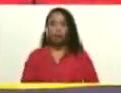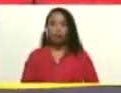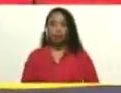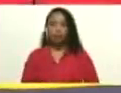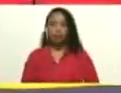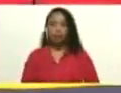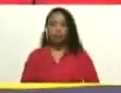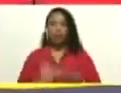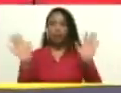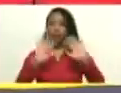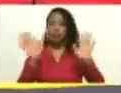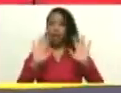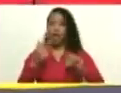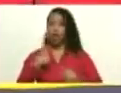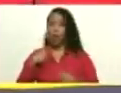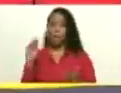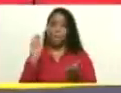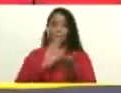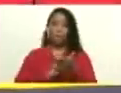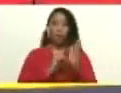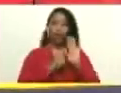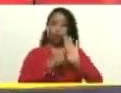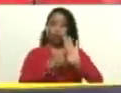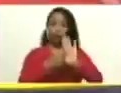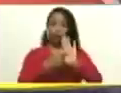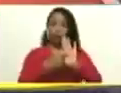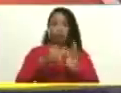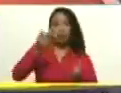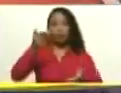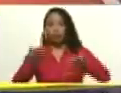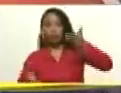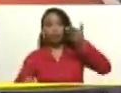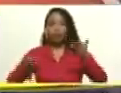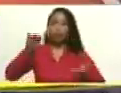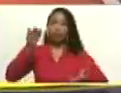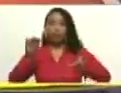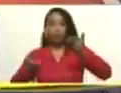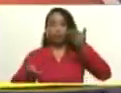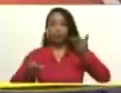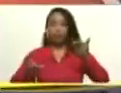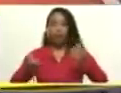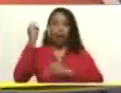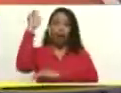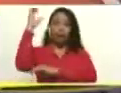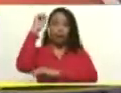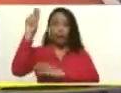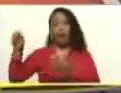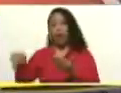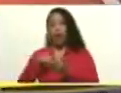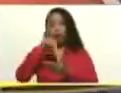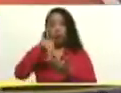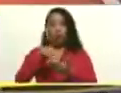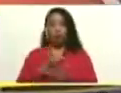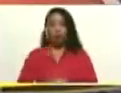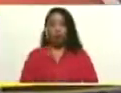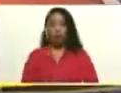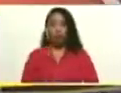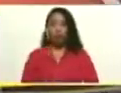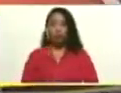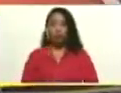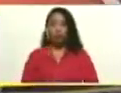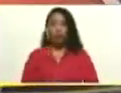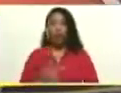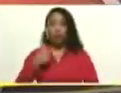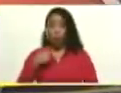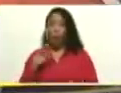Ya yo lo ponía en balance en la Asamblea Nacional, lo